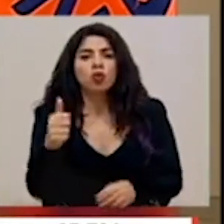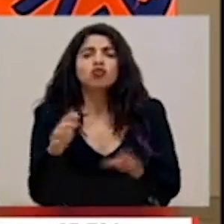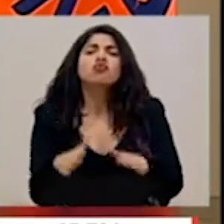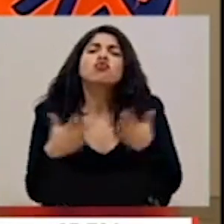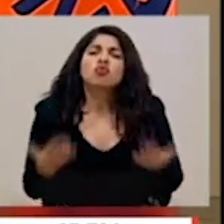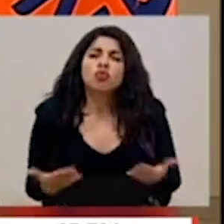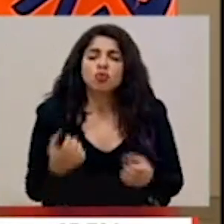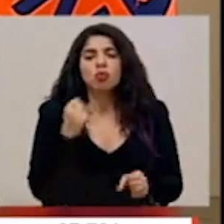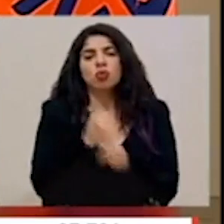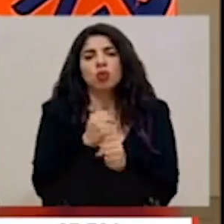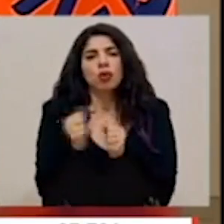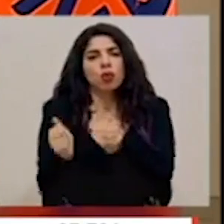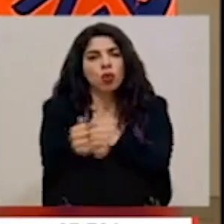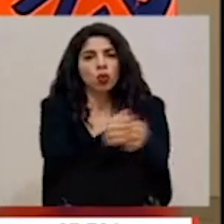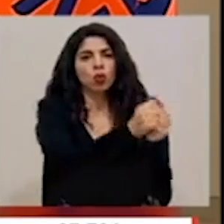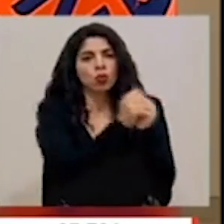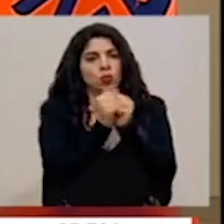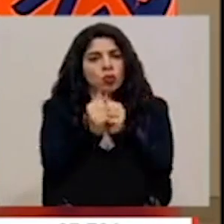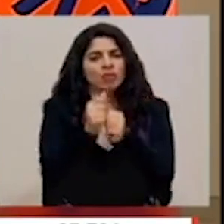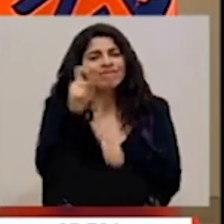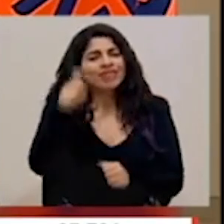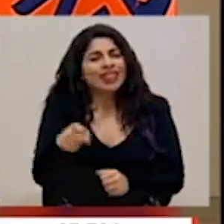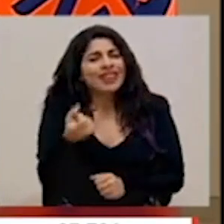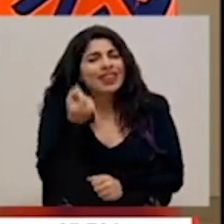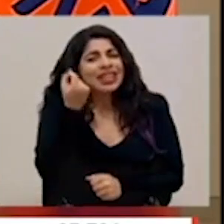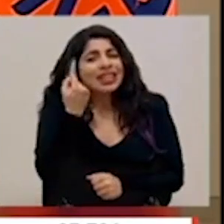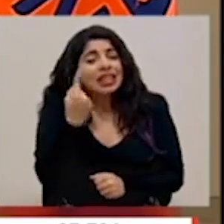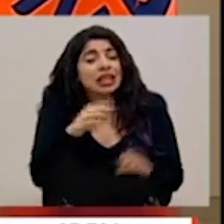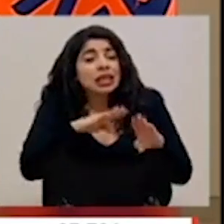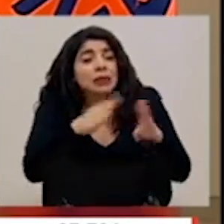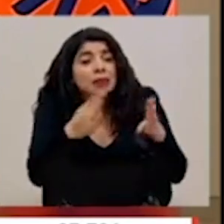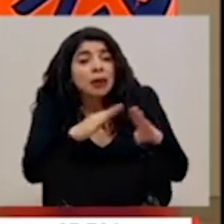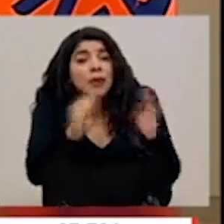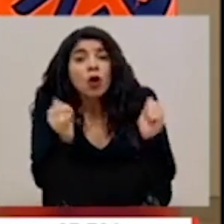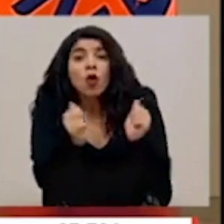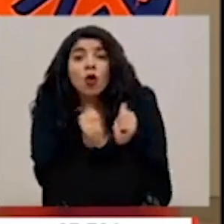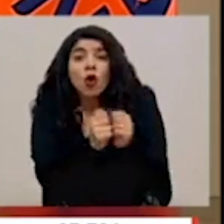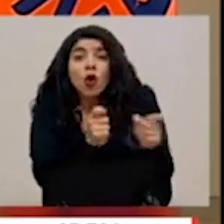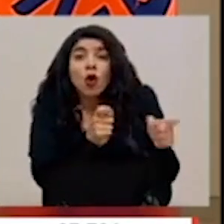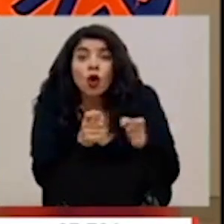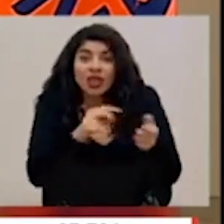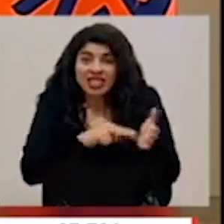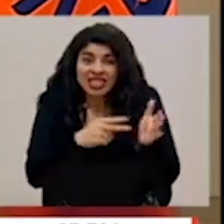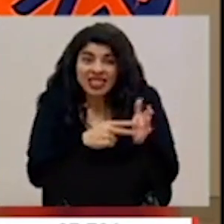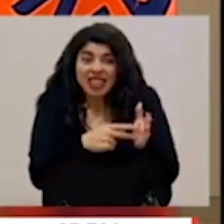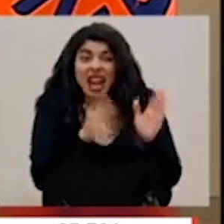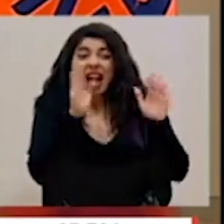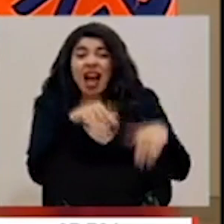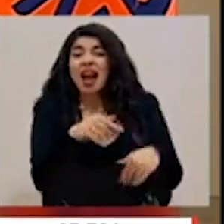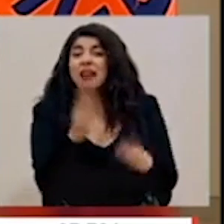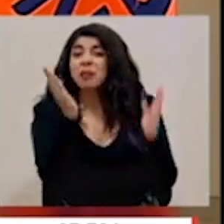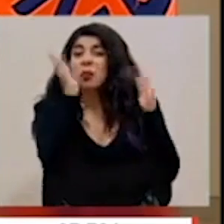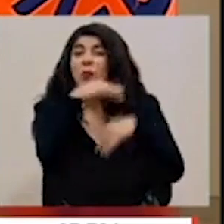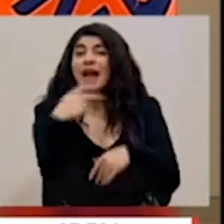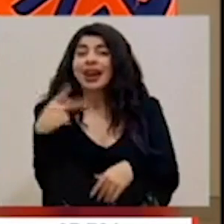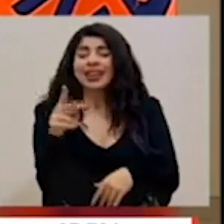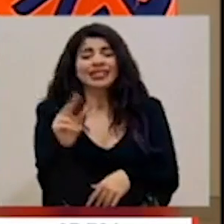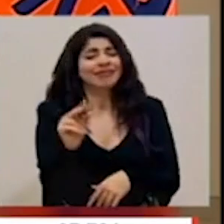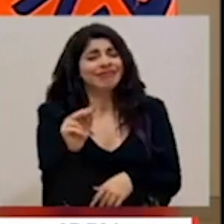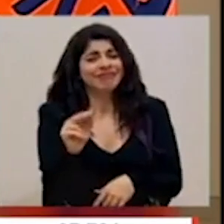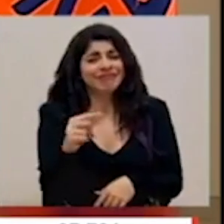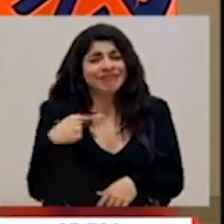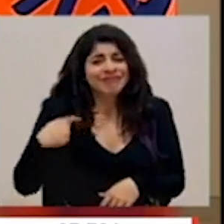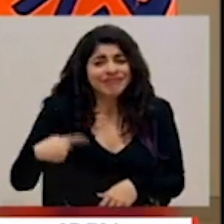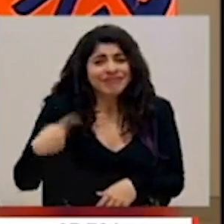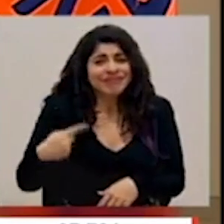conjunto. Debemos entender que un proceso de reapertura controlada no significa que no hay riesgo. Estamos viendo cómo cada